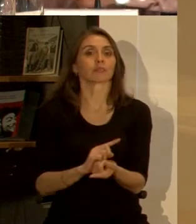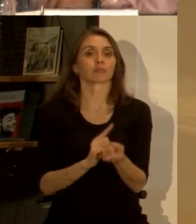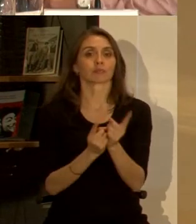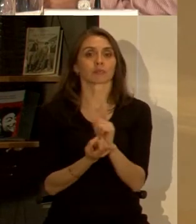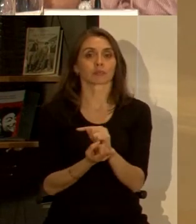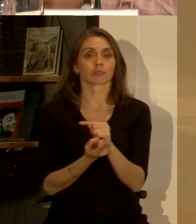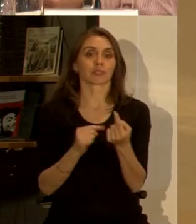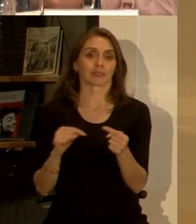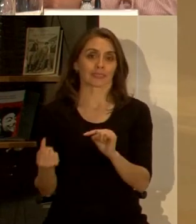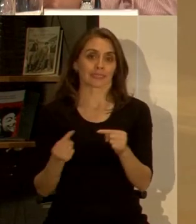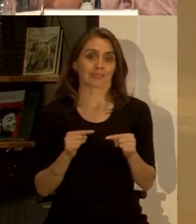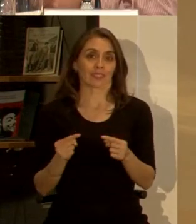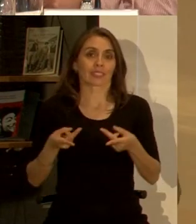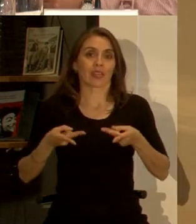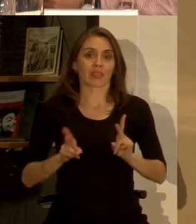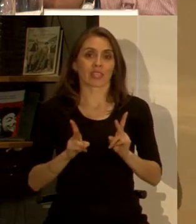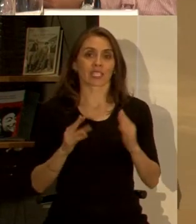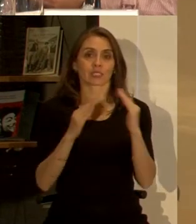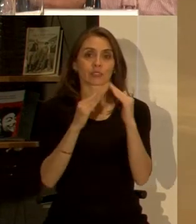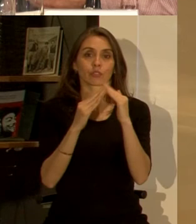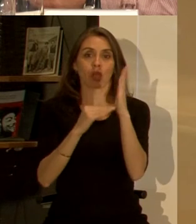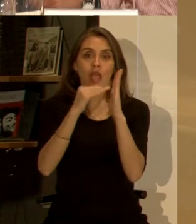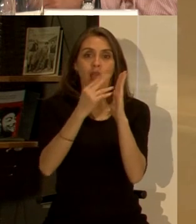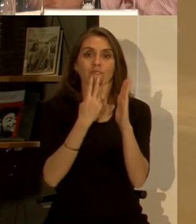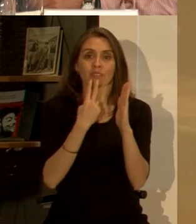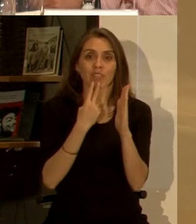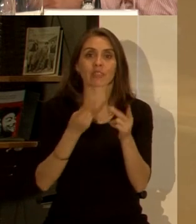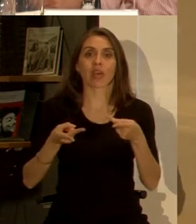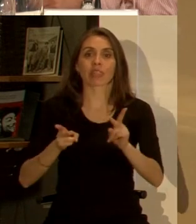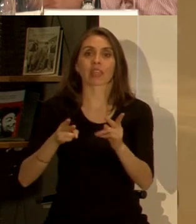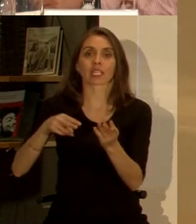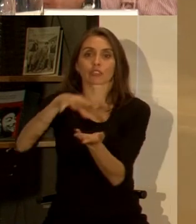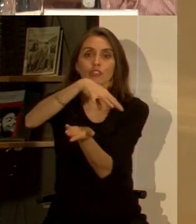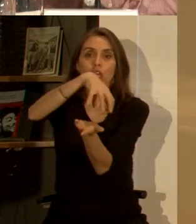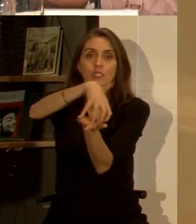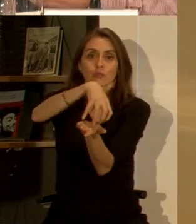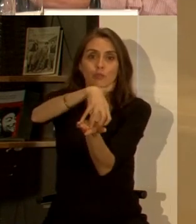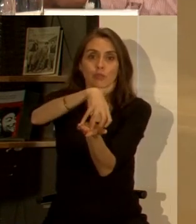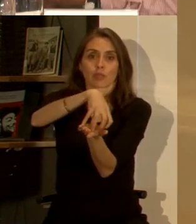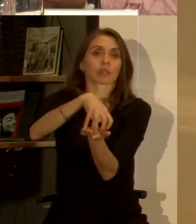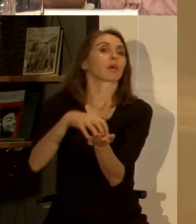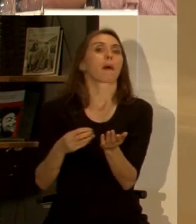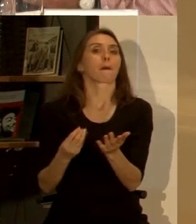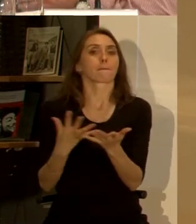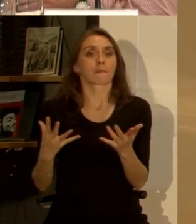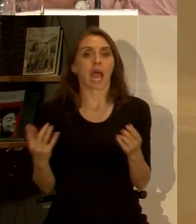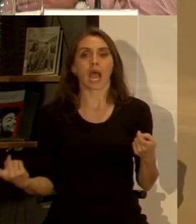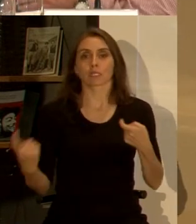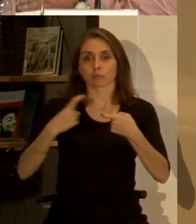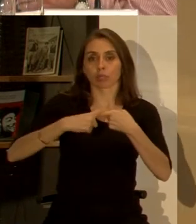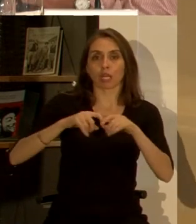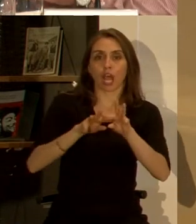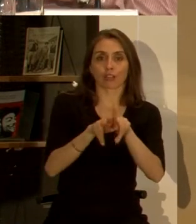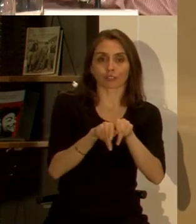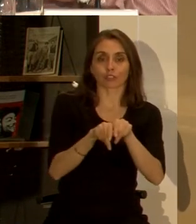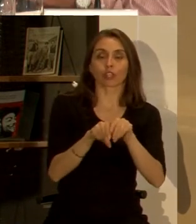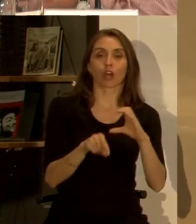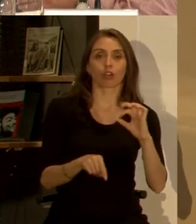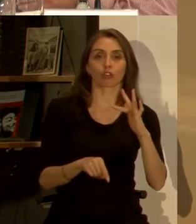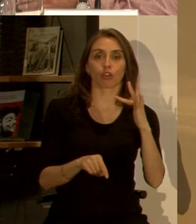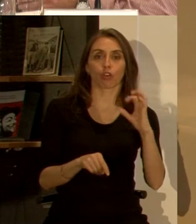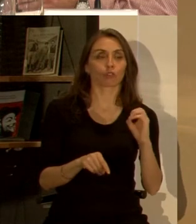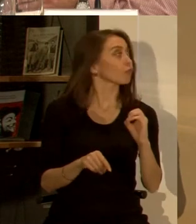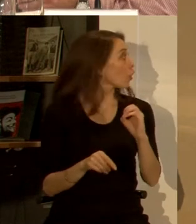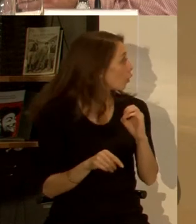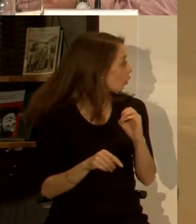al debate sobre el derecho de la vivienda o de la ciudad potenciar la asociatividad Corfo y el Consejo de la Cultura han hecho